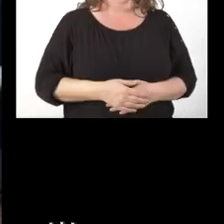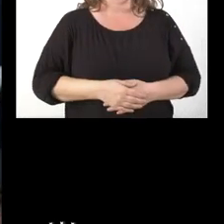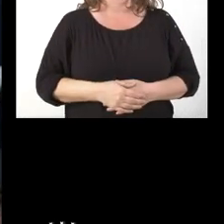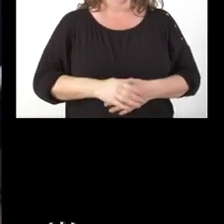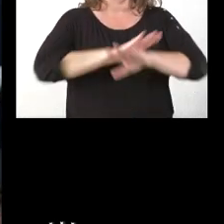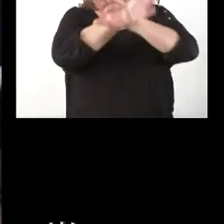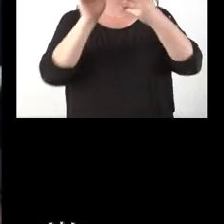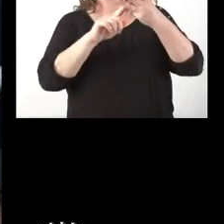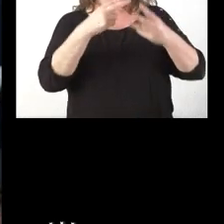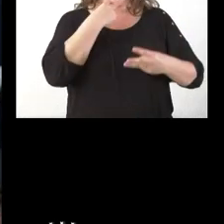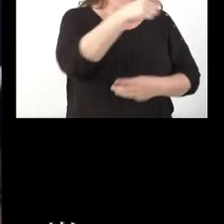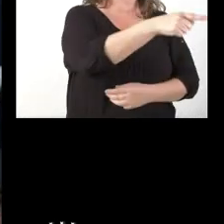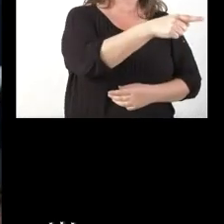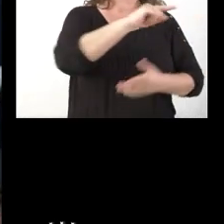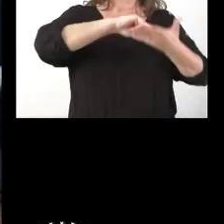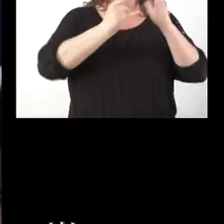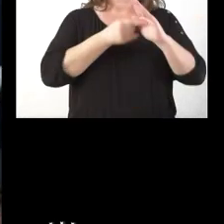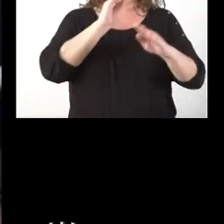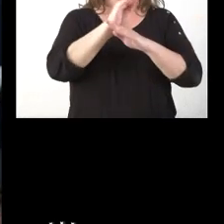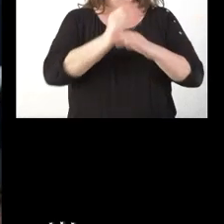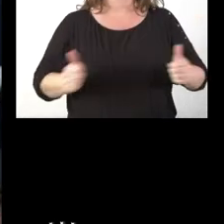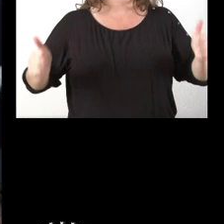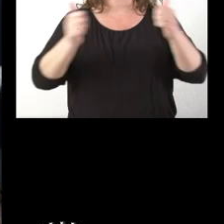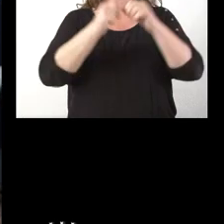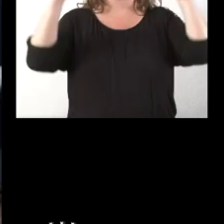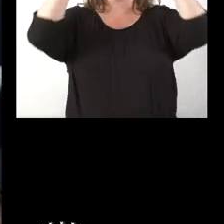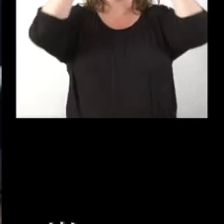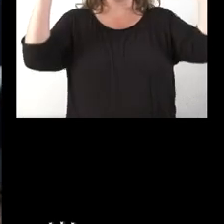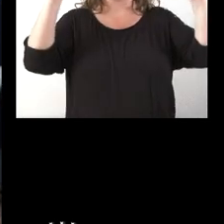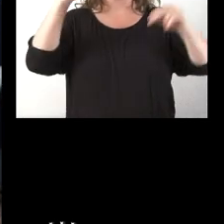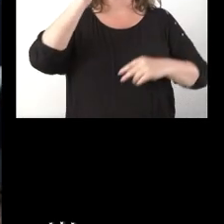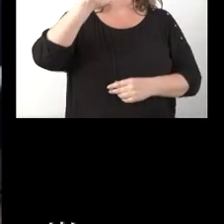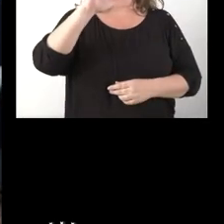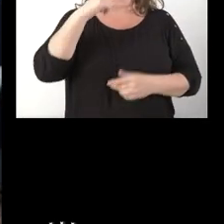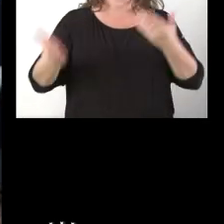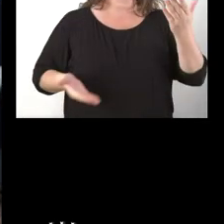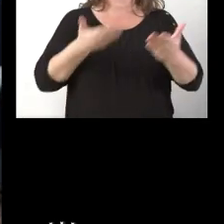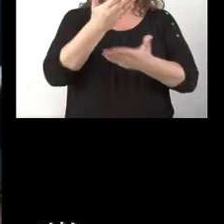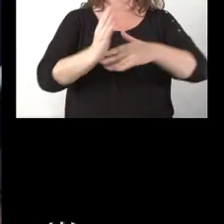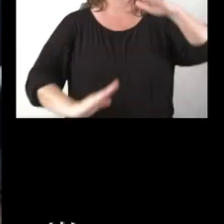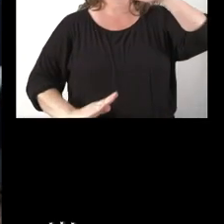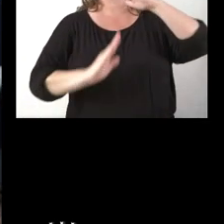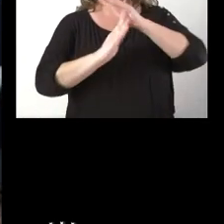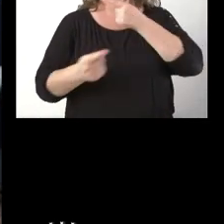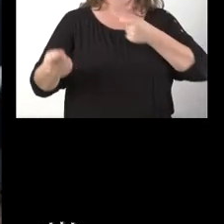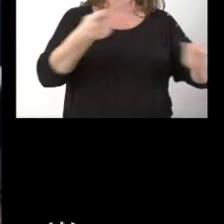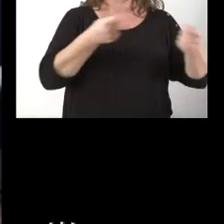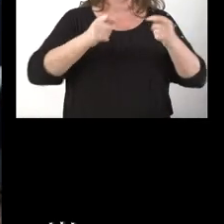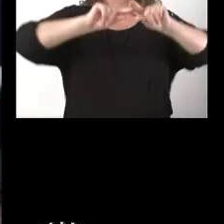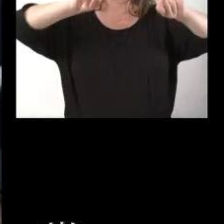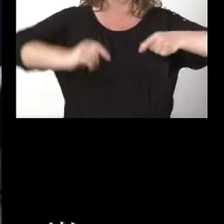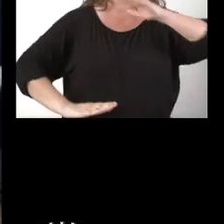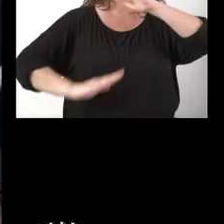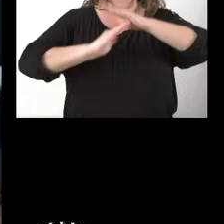al portavoz, los técnicos en cuidados auxiliares de enfermería, los TCAEs, piden la paralización de la negociación del convenio colectivo,